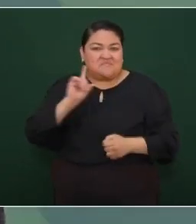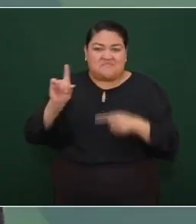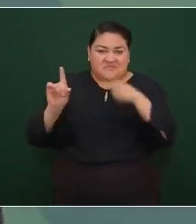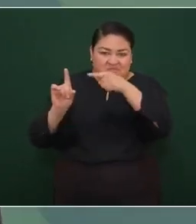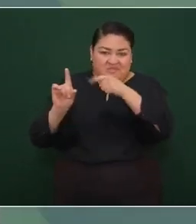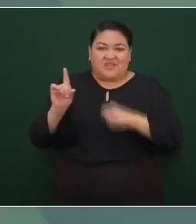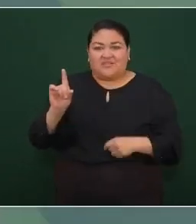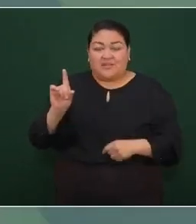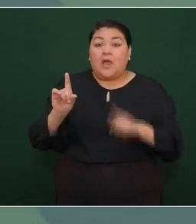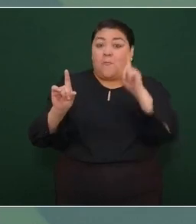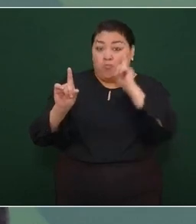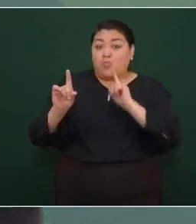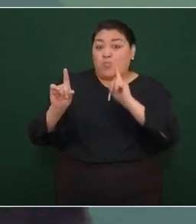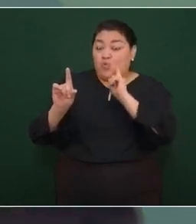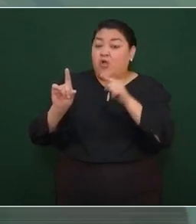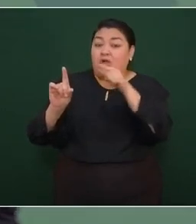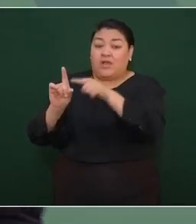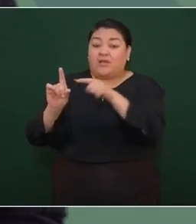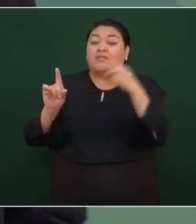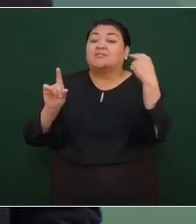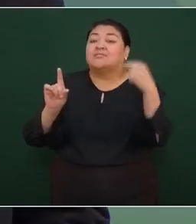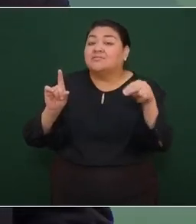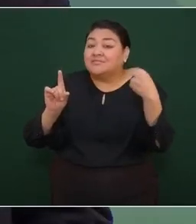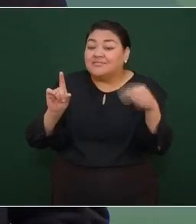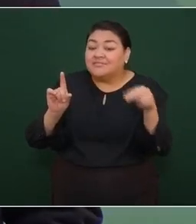una mujer que se llama